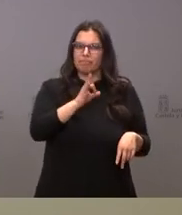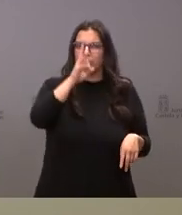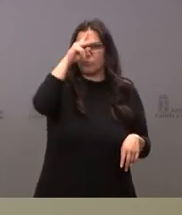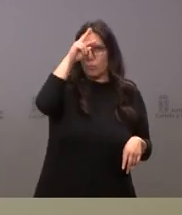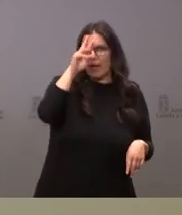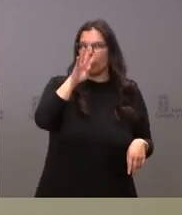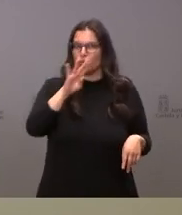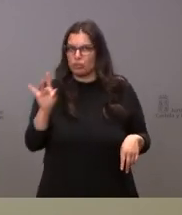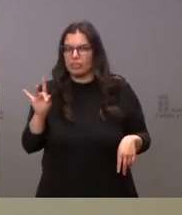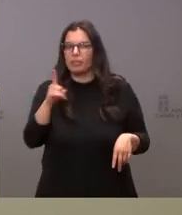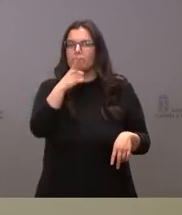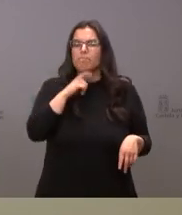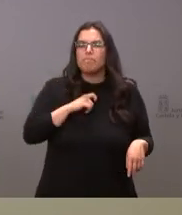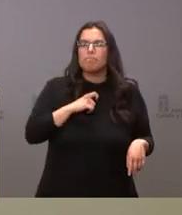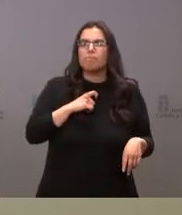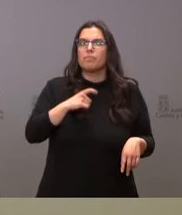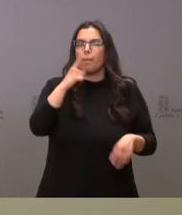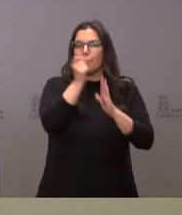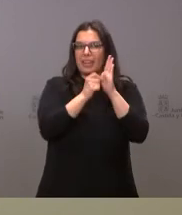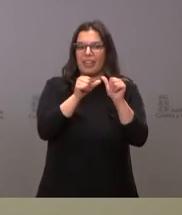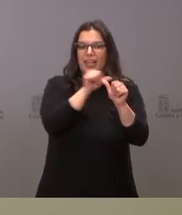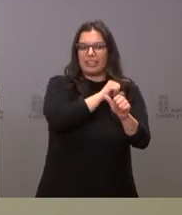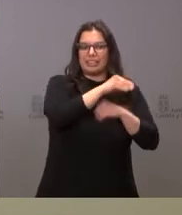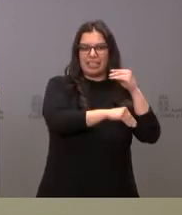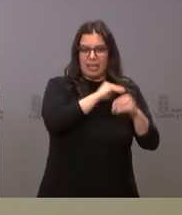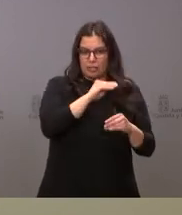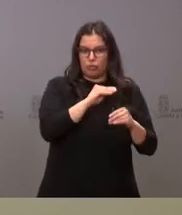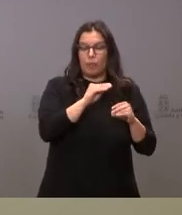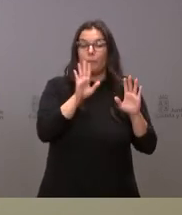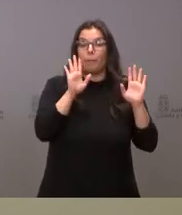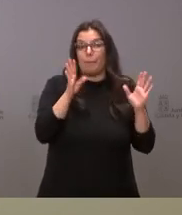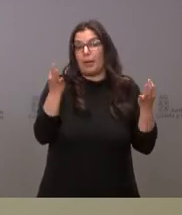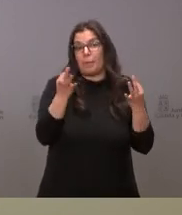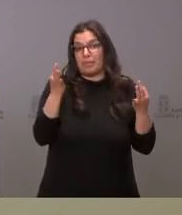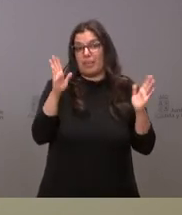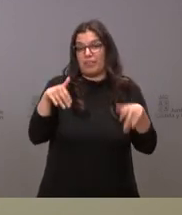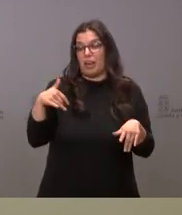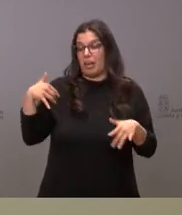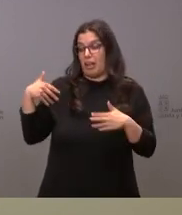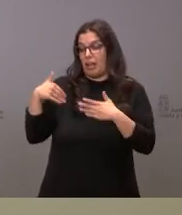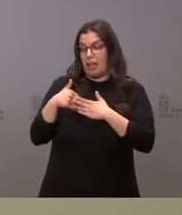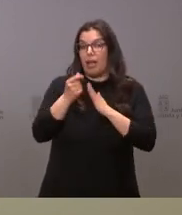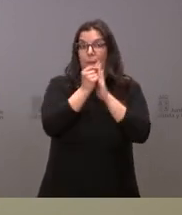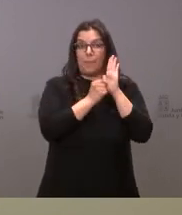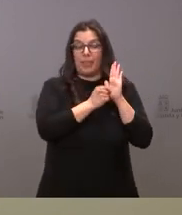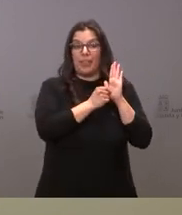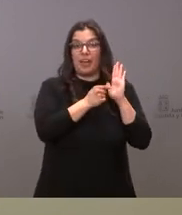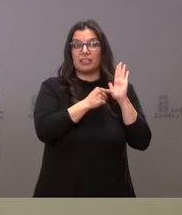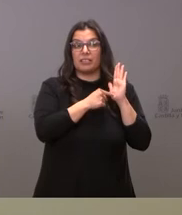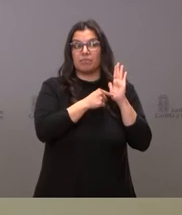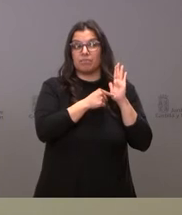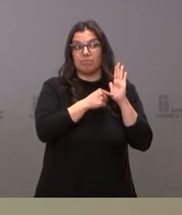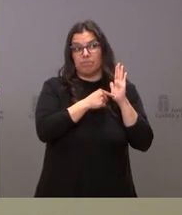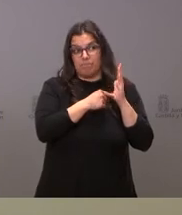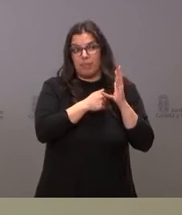y me ha recordado las medidas que se han ido tomando lo que ocurre es que claro en estos últimos años se ve que estas medidas habrán contribuido a ayudar a muchas